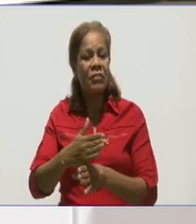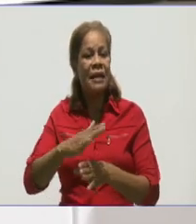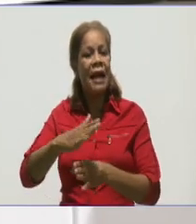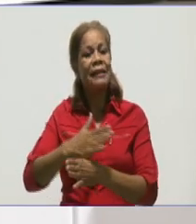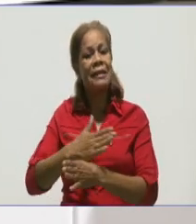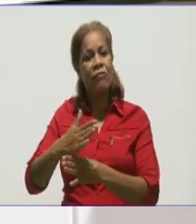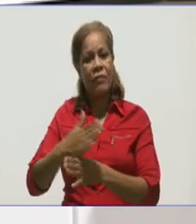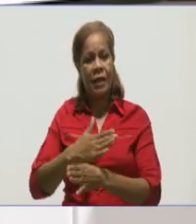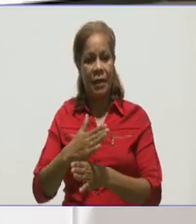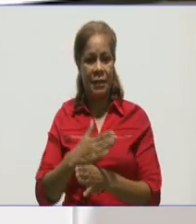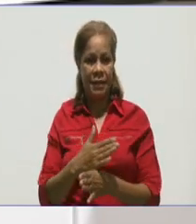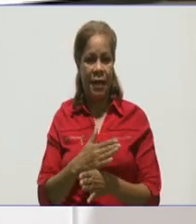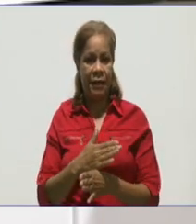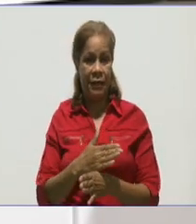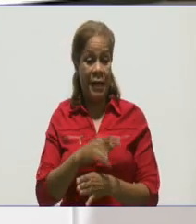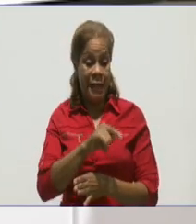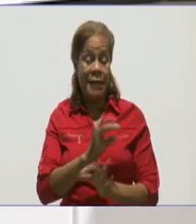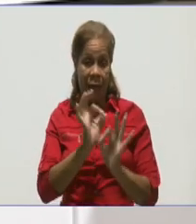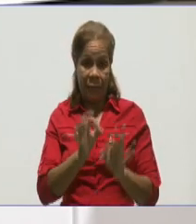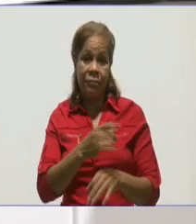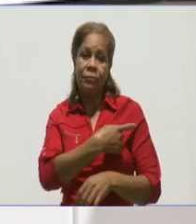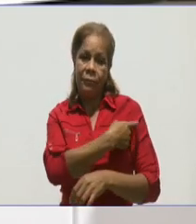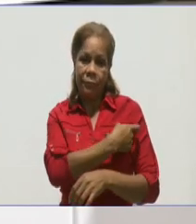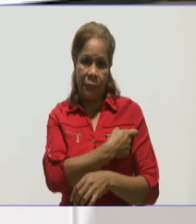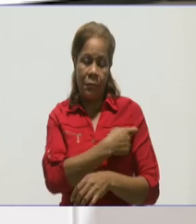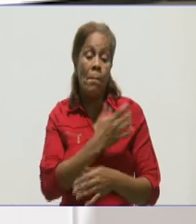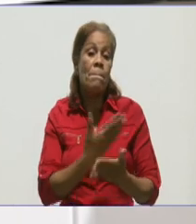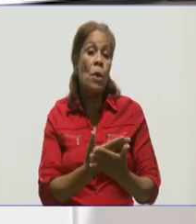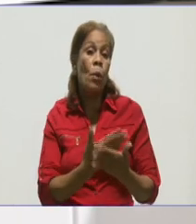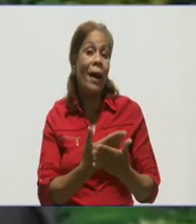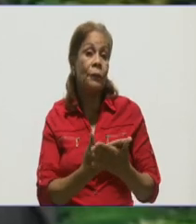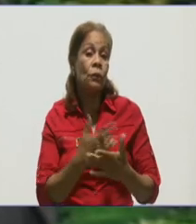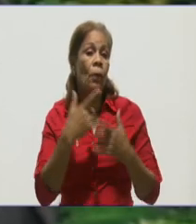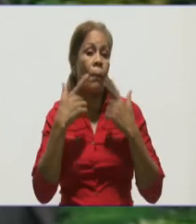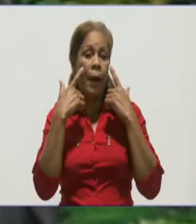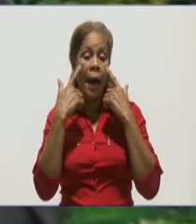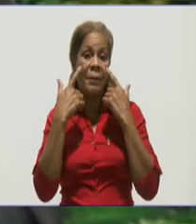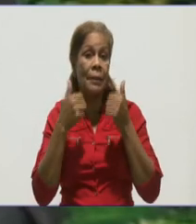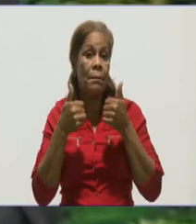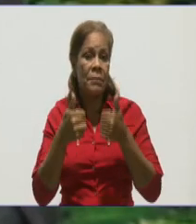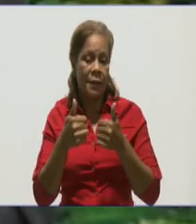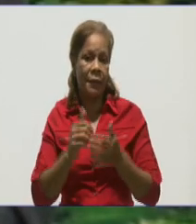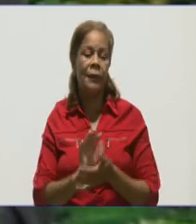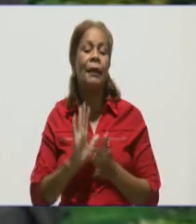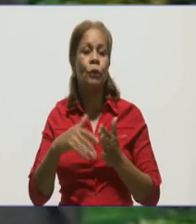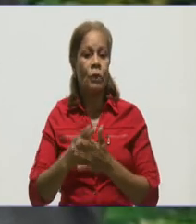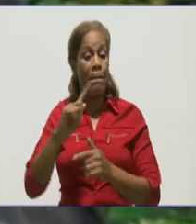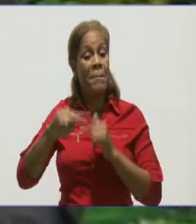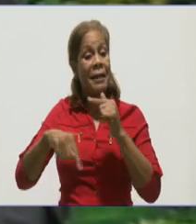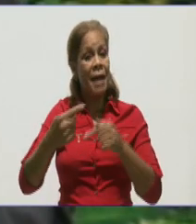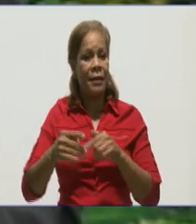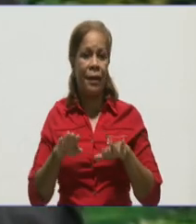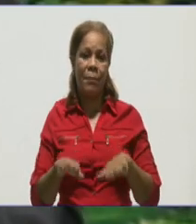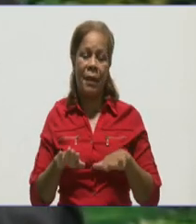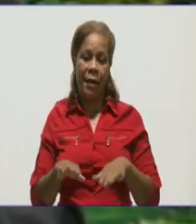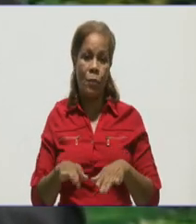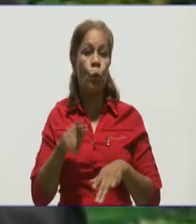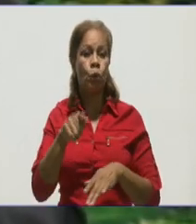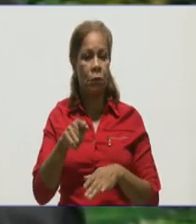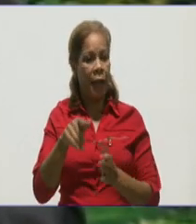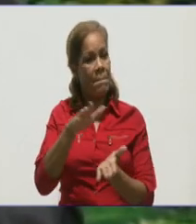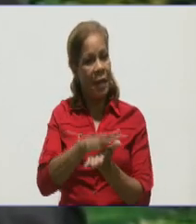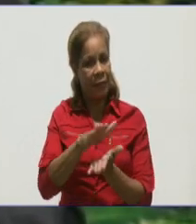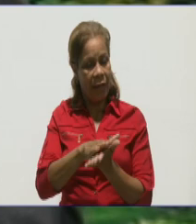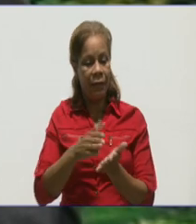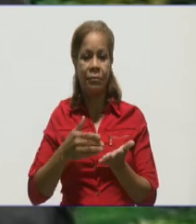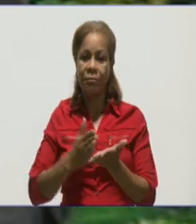esperando como es habitual ya mañana para conocer más sobre la situación epidemiológica de nuestra provincia. Usted mantenga la sintonía, hacemos una